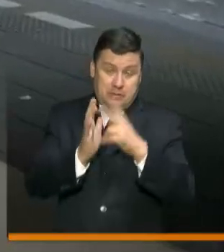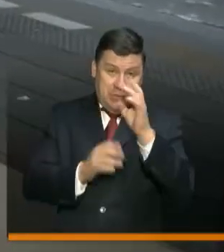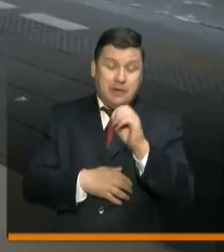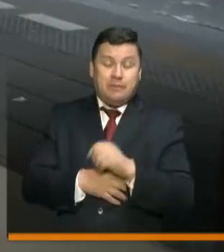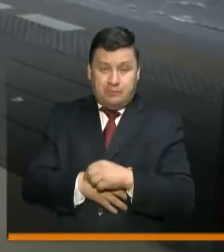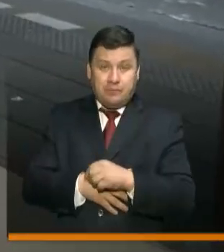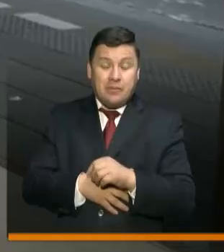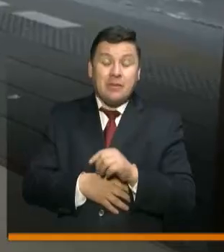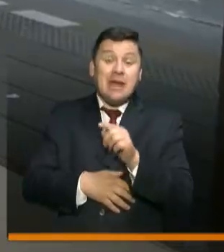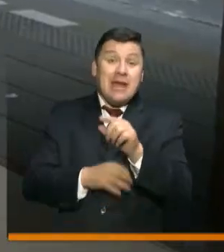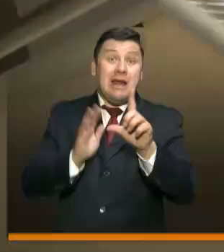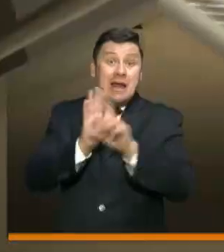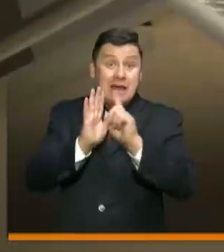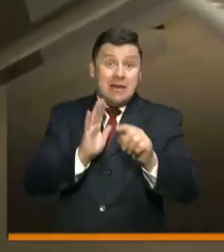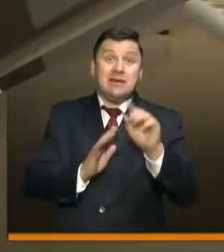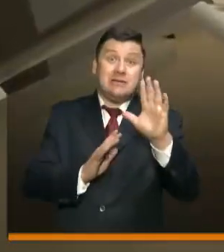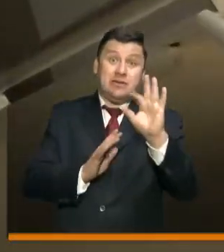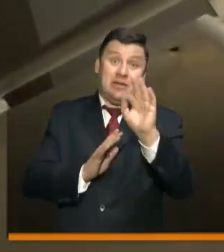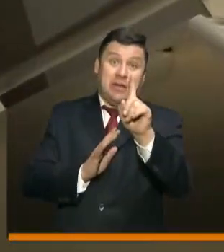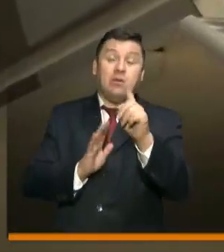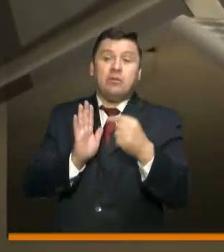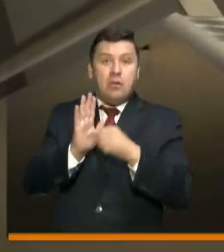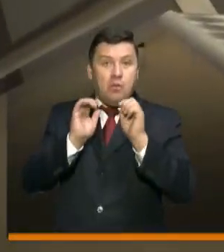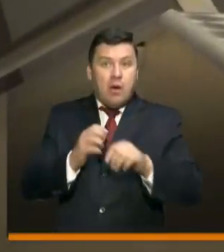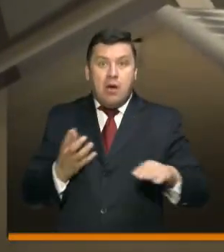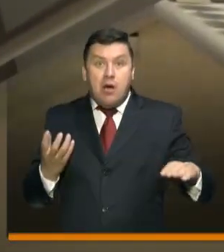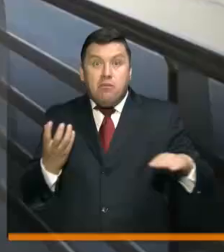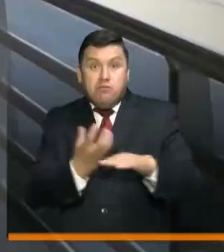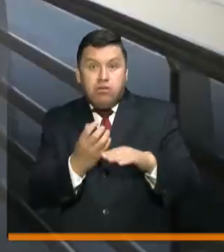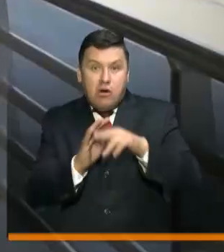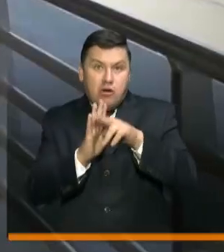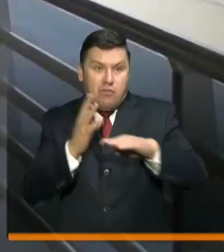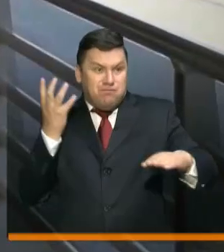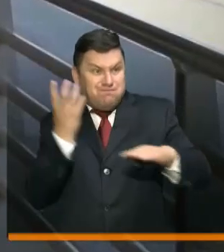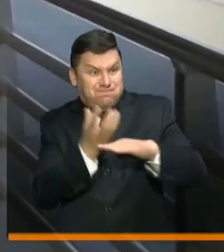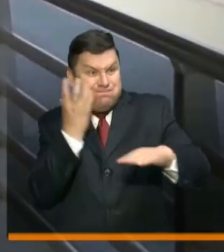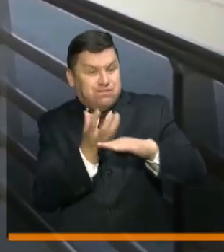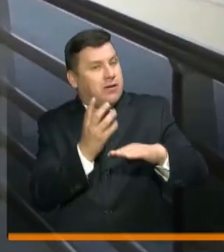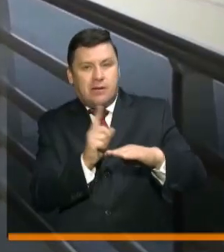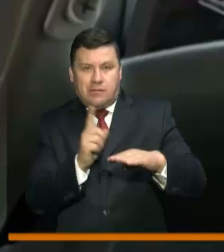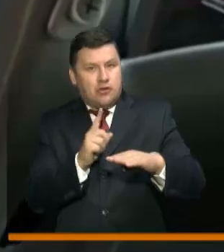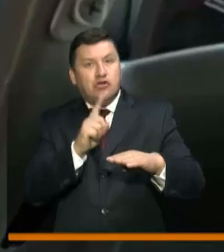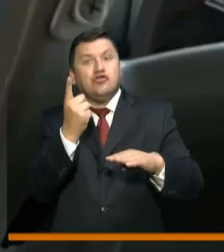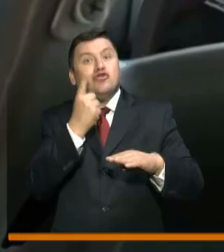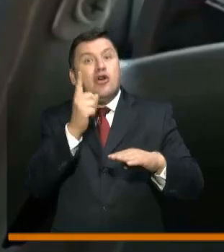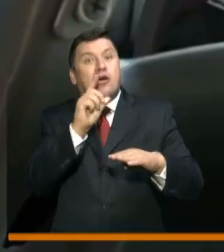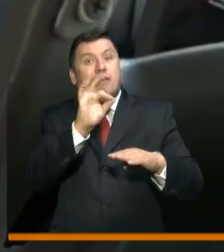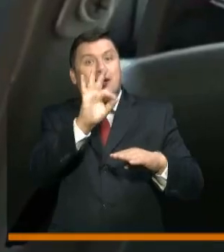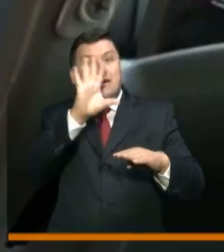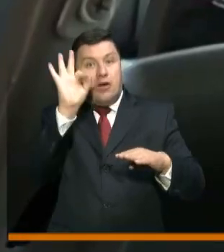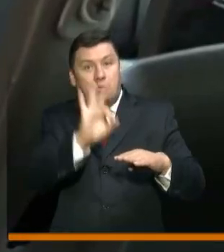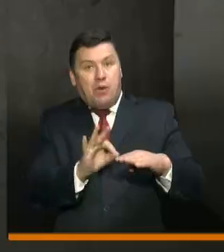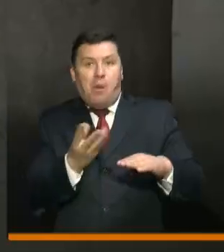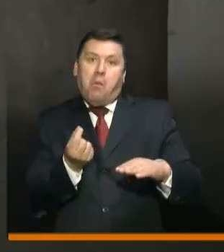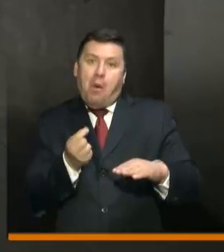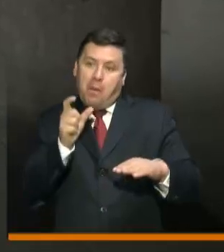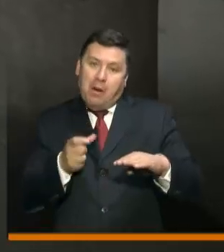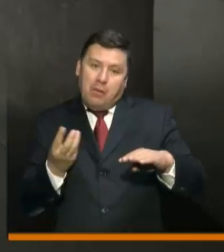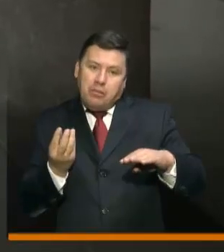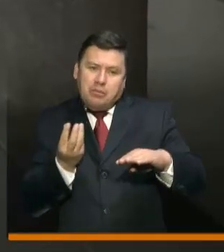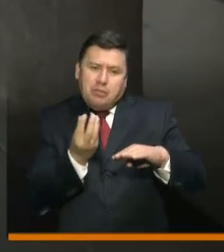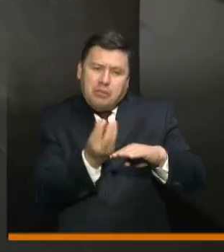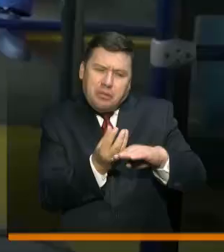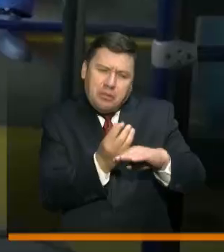Los sistemas de transporte masivo no deben exceder la capacidad de ocupante. Solo se permite hasta el 35%. Para los pasajeros en sistemas